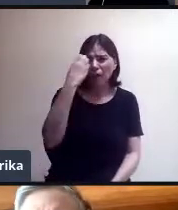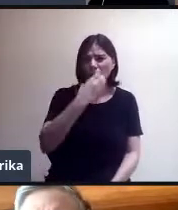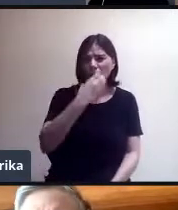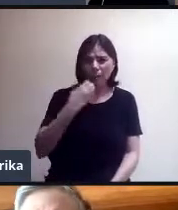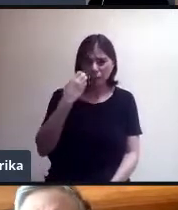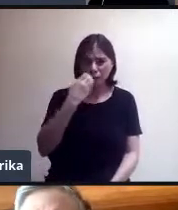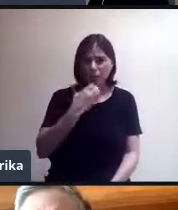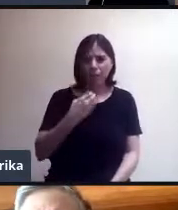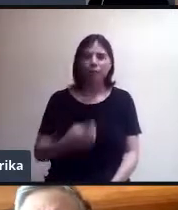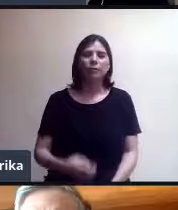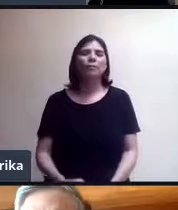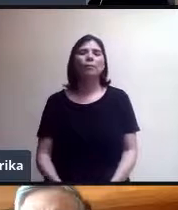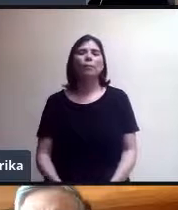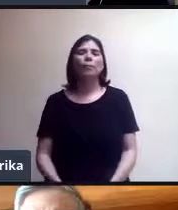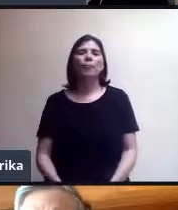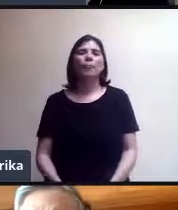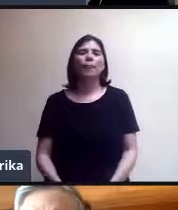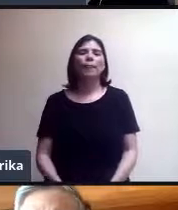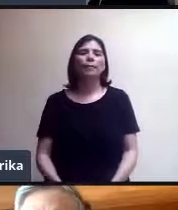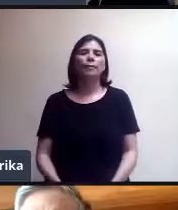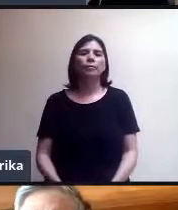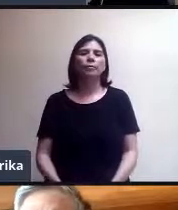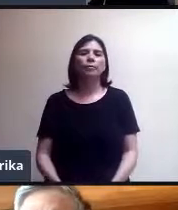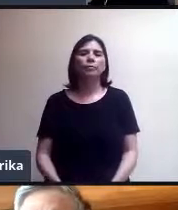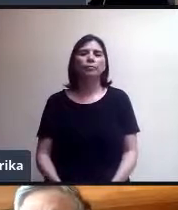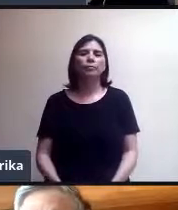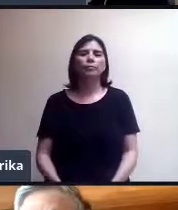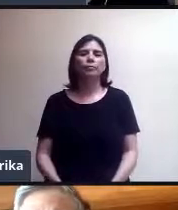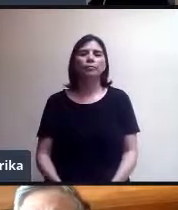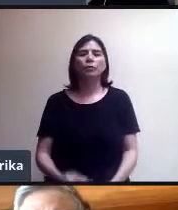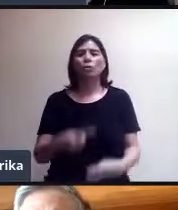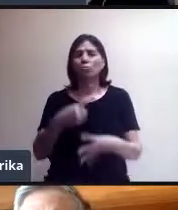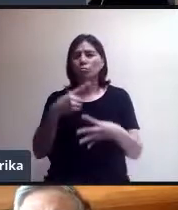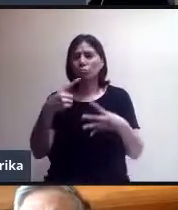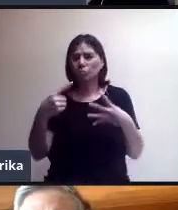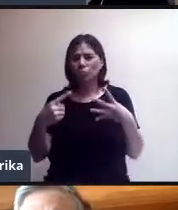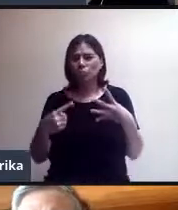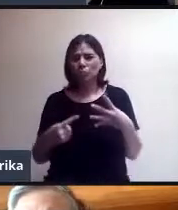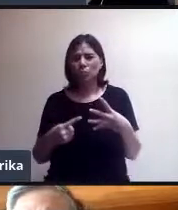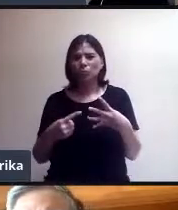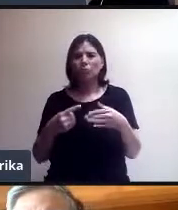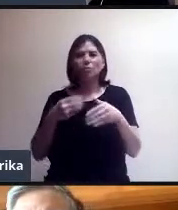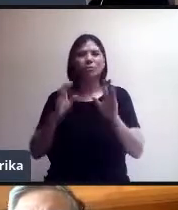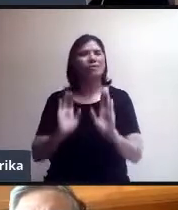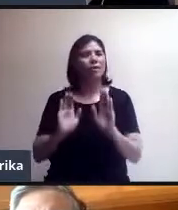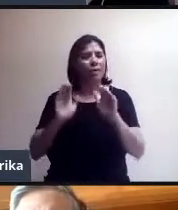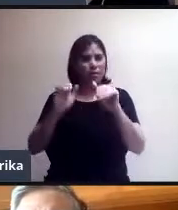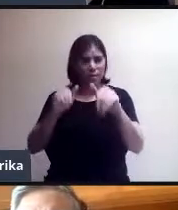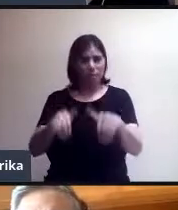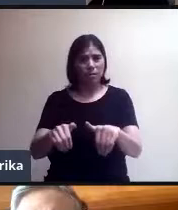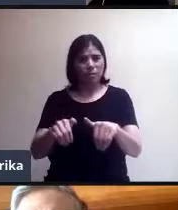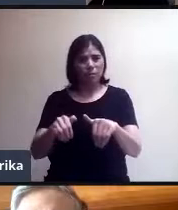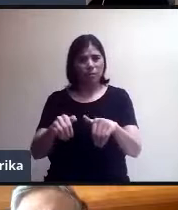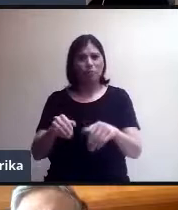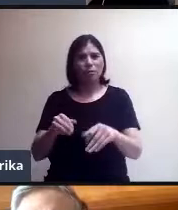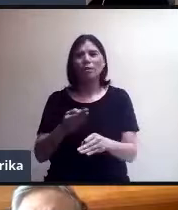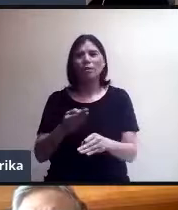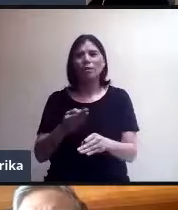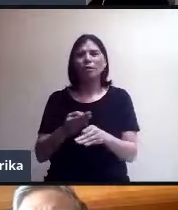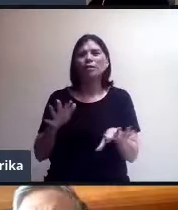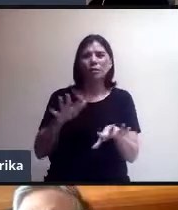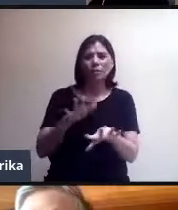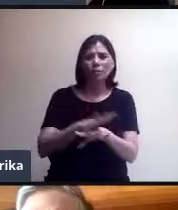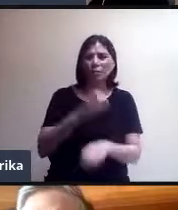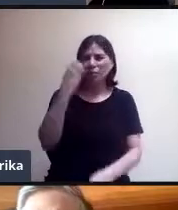Todos los parámetros están establecidos en la preinscripción. Lo único que estamos cambiando es una prueba física